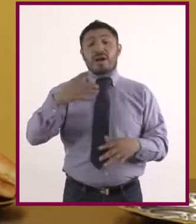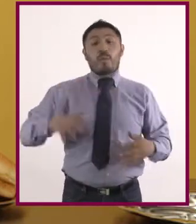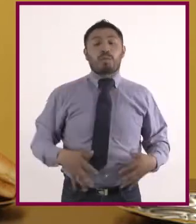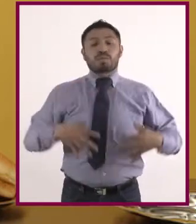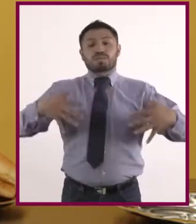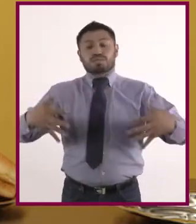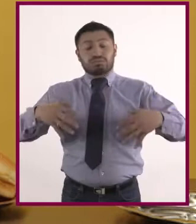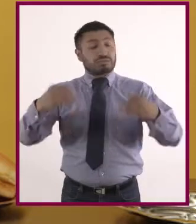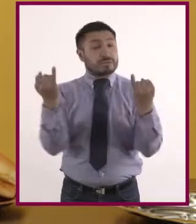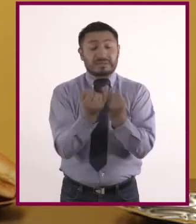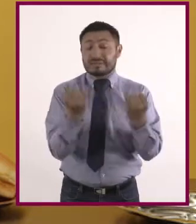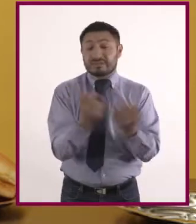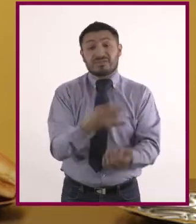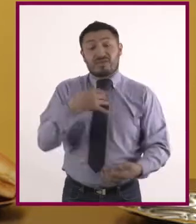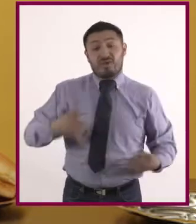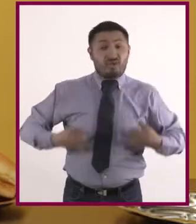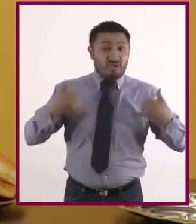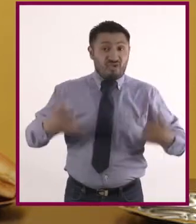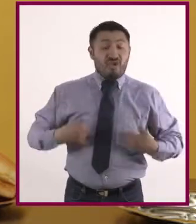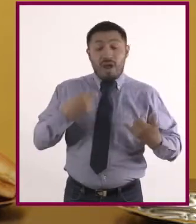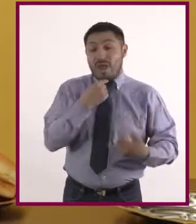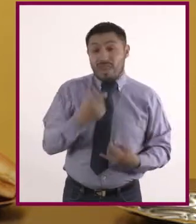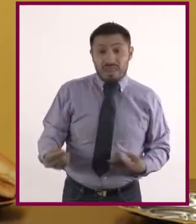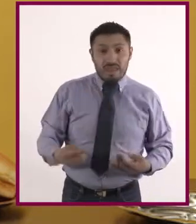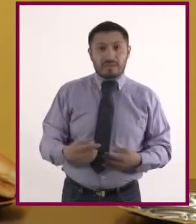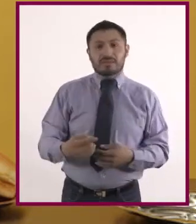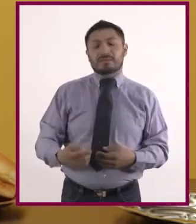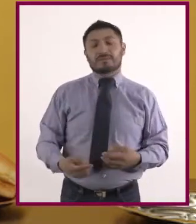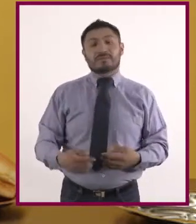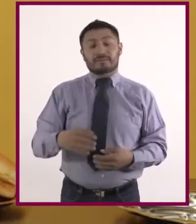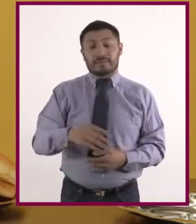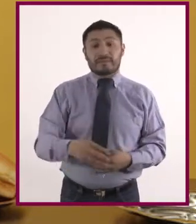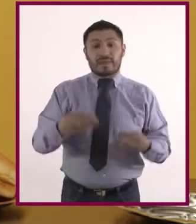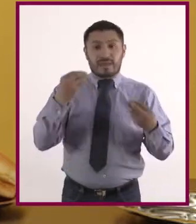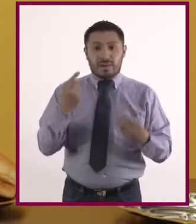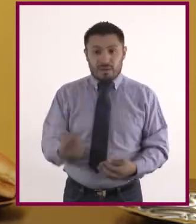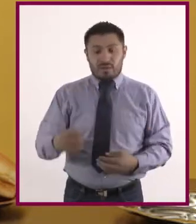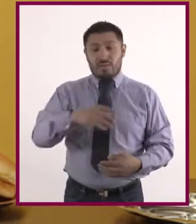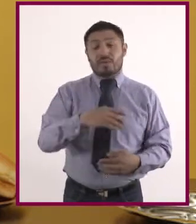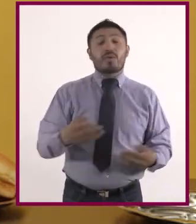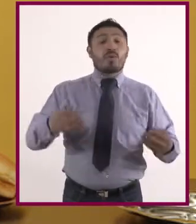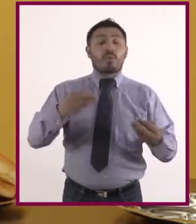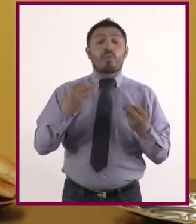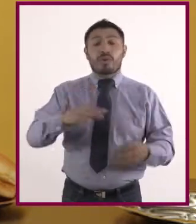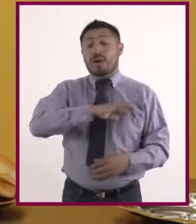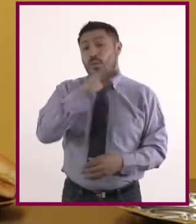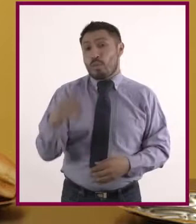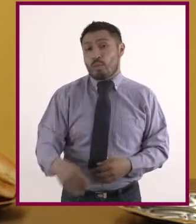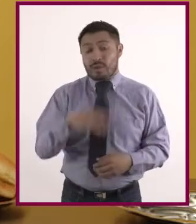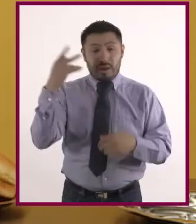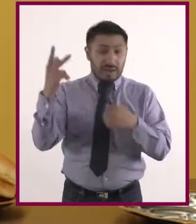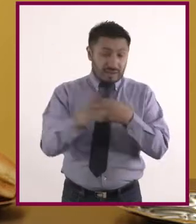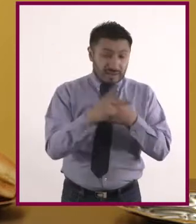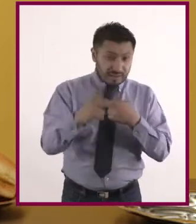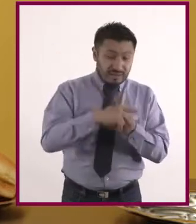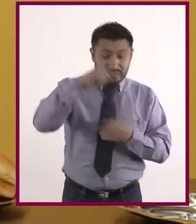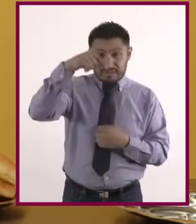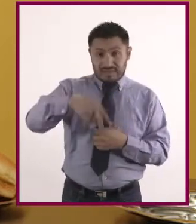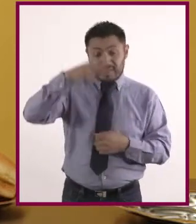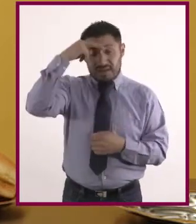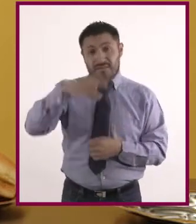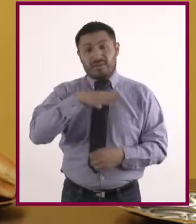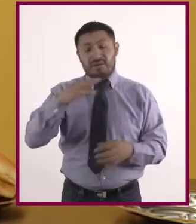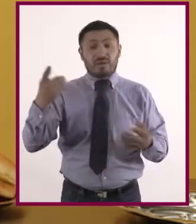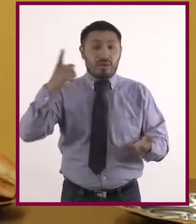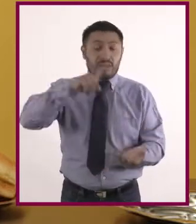sobrepeso u obesidad. Una de cada 5 muertes en el país se debe a la diabetes asociada a la obesidad. Una forma de evaluar si se tiene sobrepeso es que